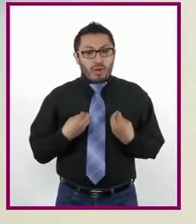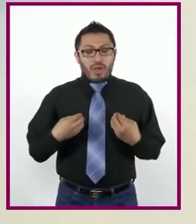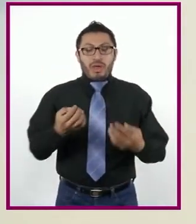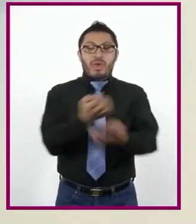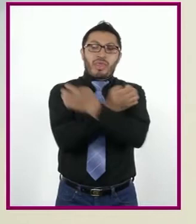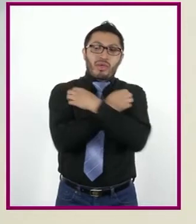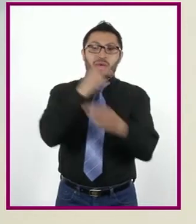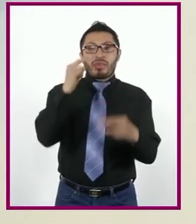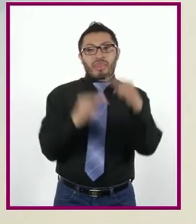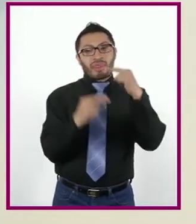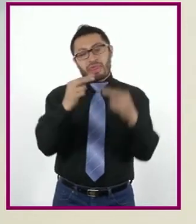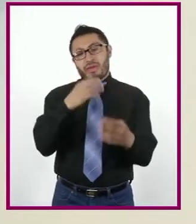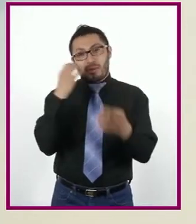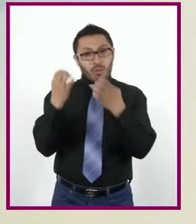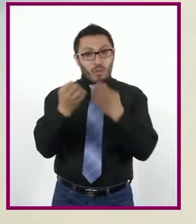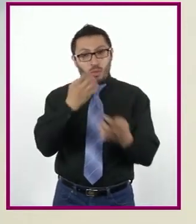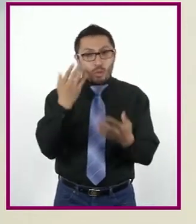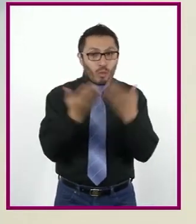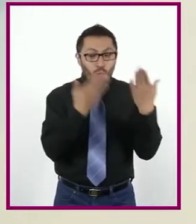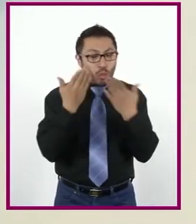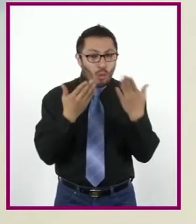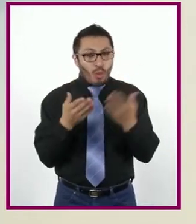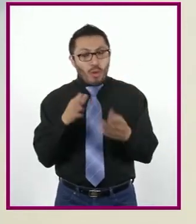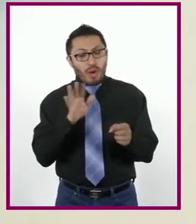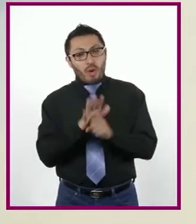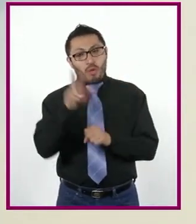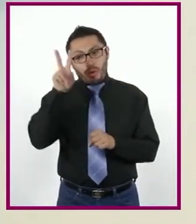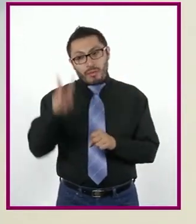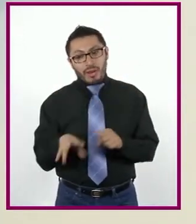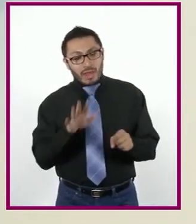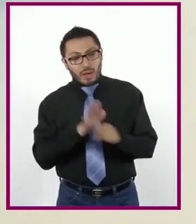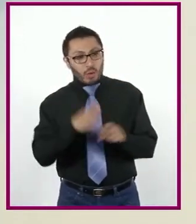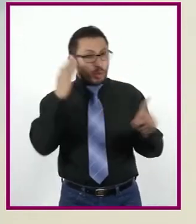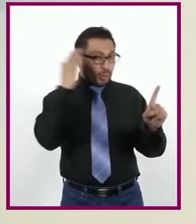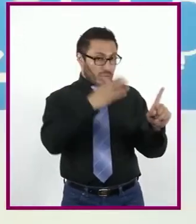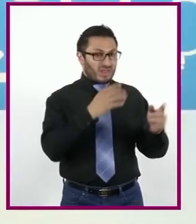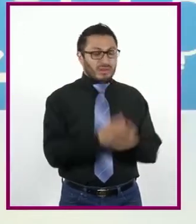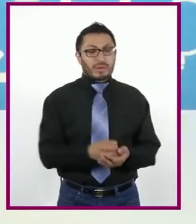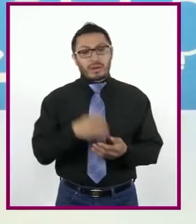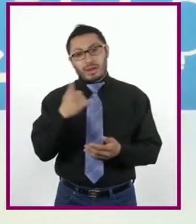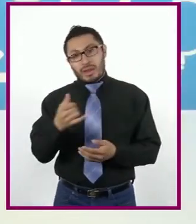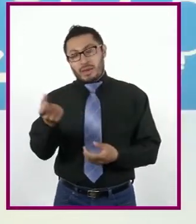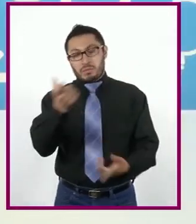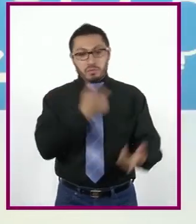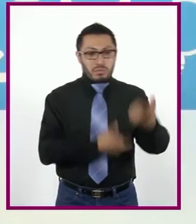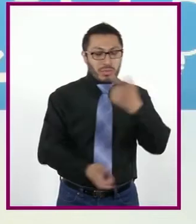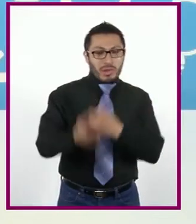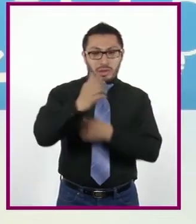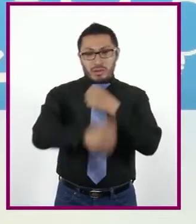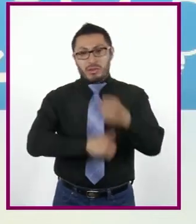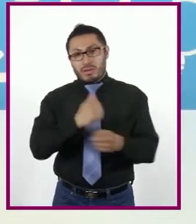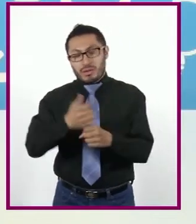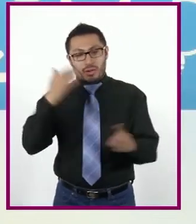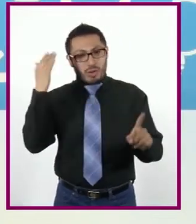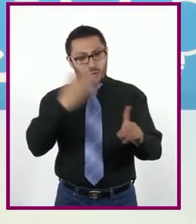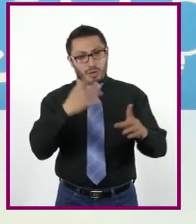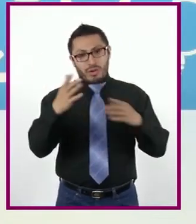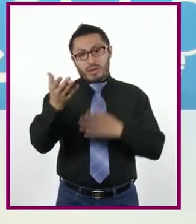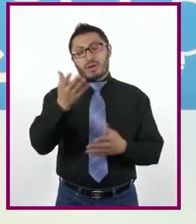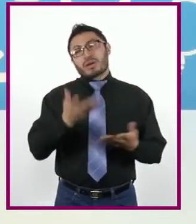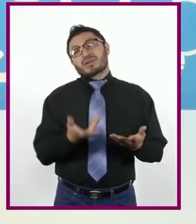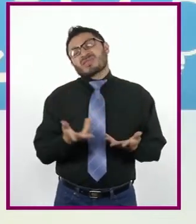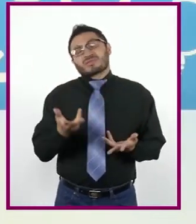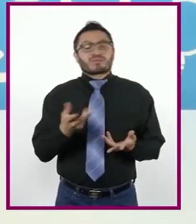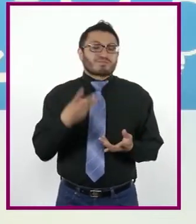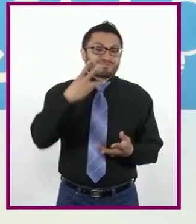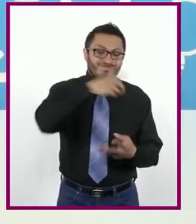escolaridad esperada y real y el promedio de ingresos anuales. Tomando como base el promedio de estos